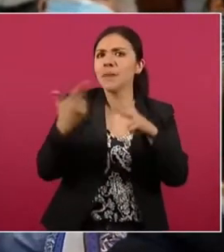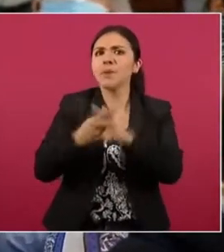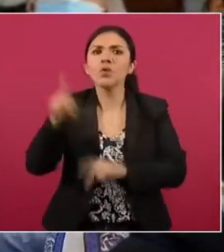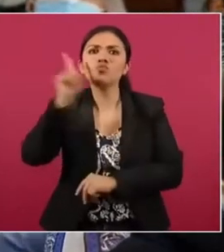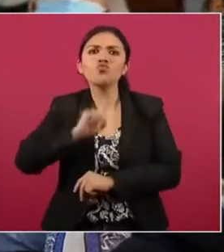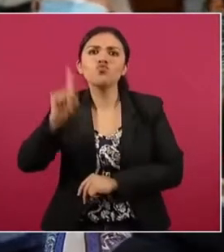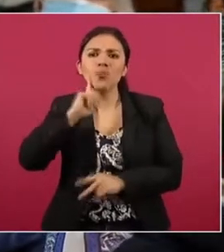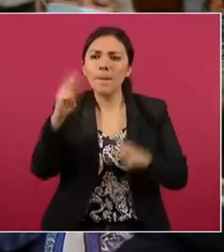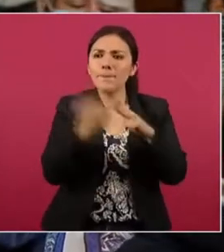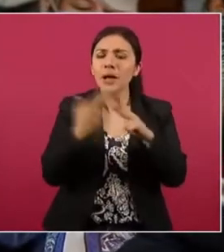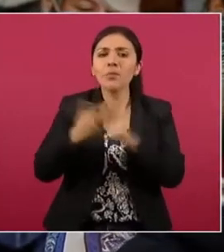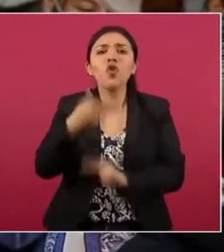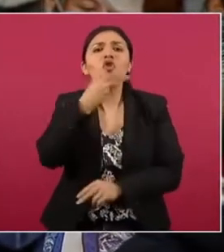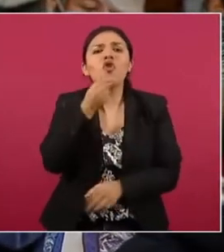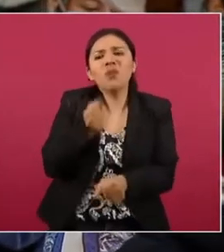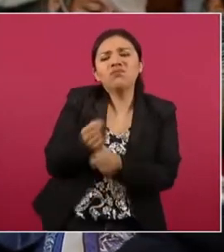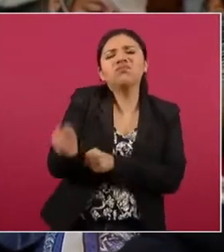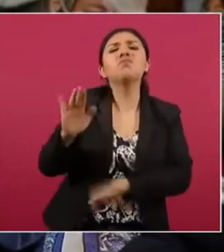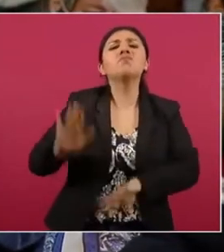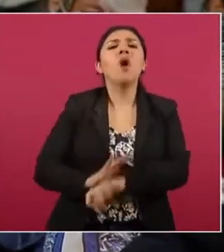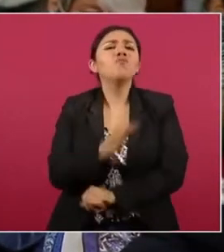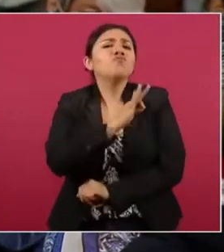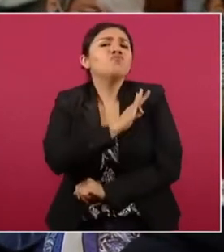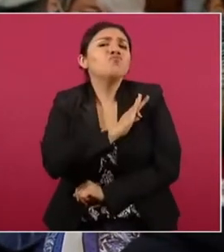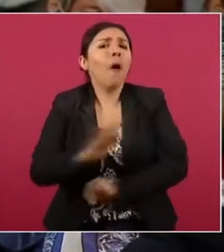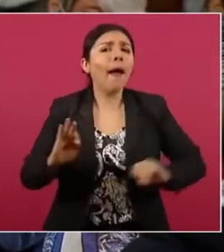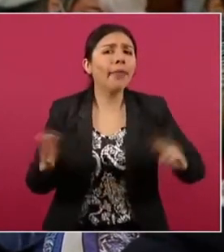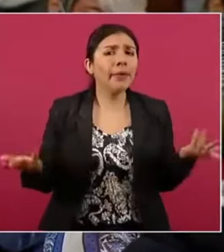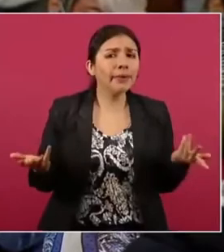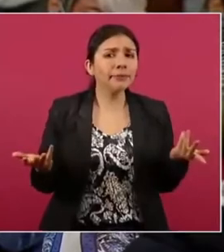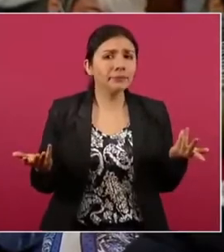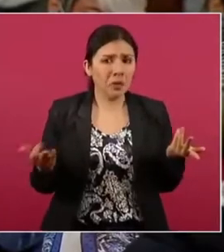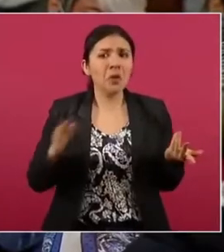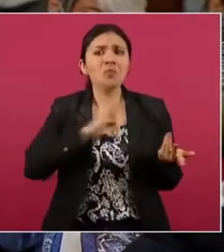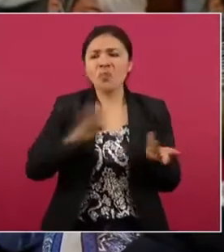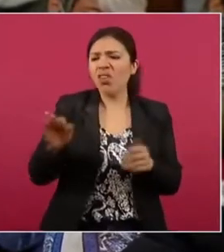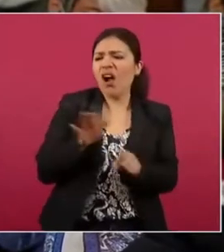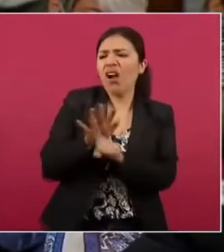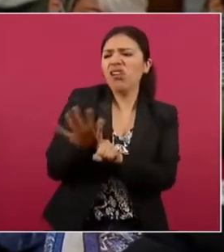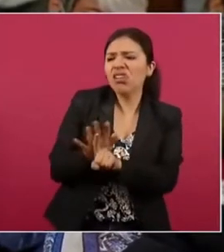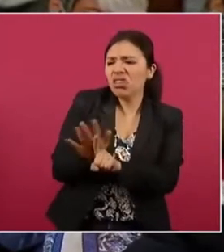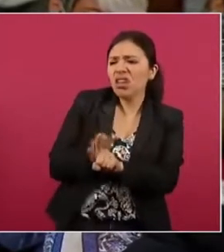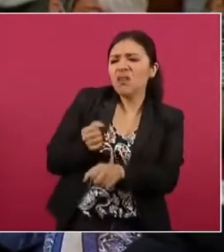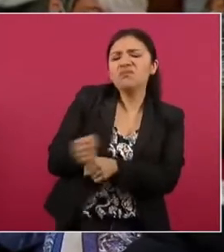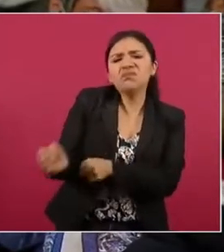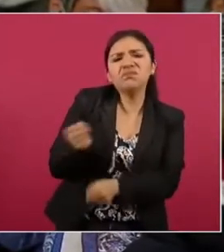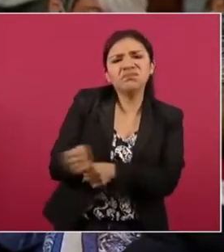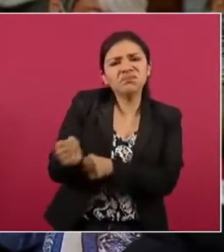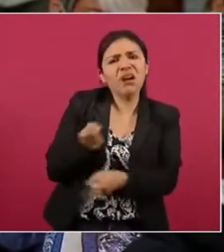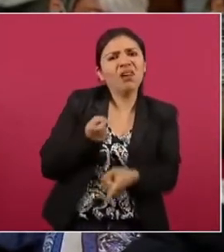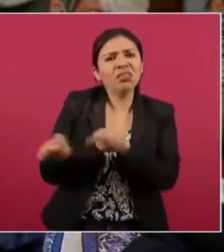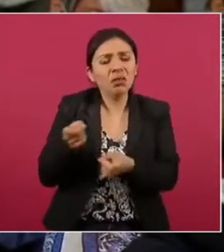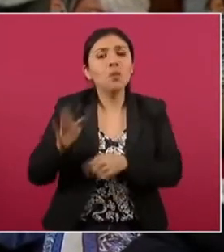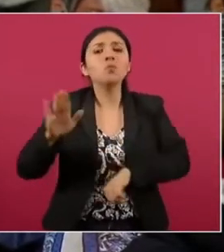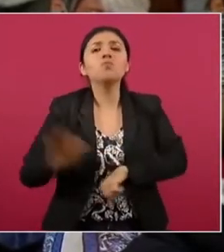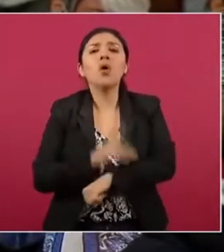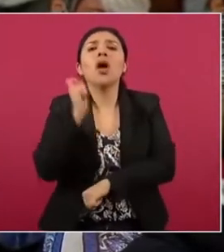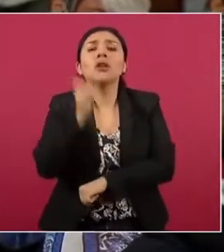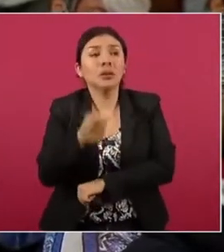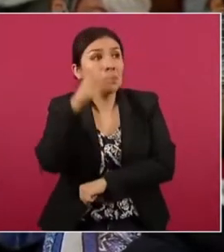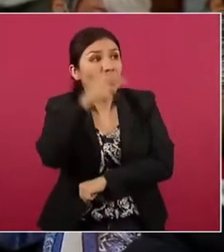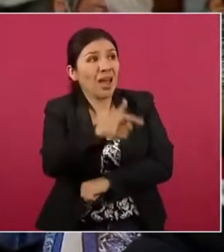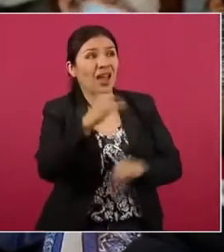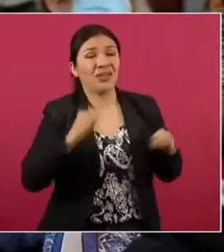son asesinadas por hombres porque pueden, porque lo primero… y además también pueden ser hostigadas, pueden ser agredidas, porque lo primero que van a encontrar en las